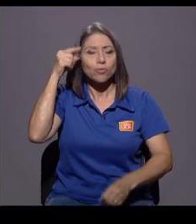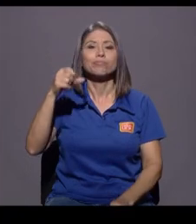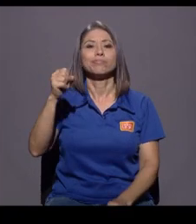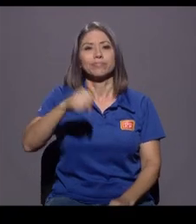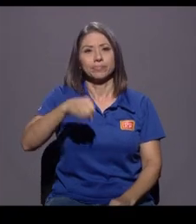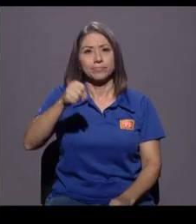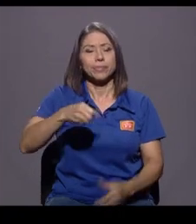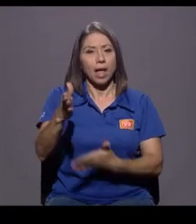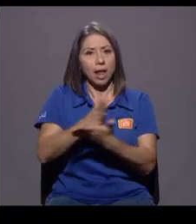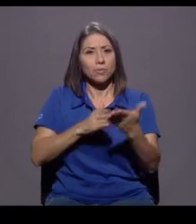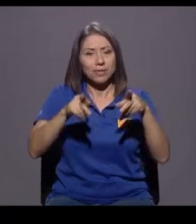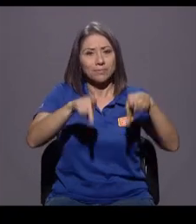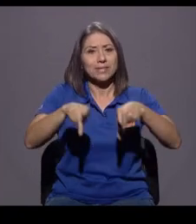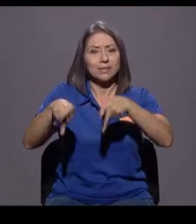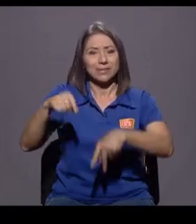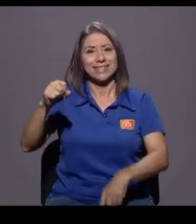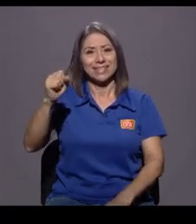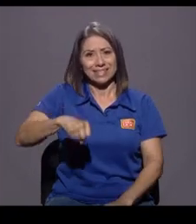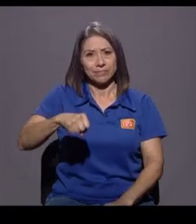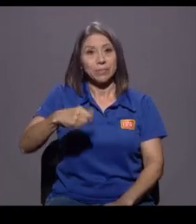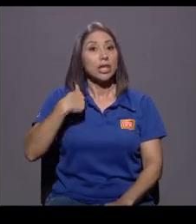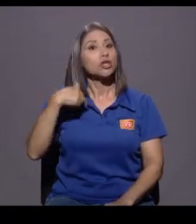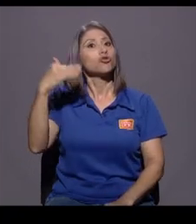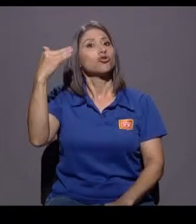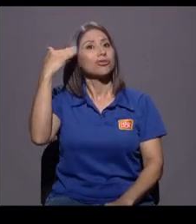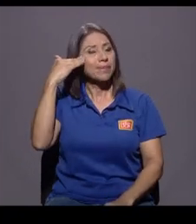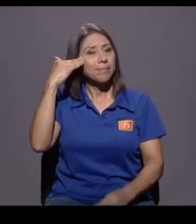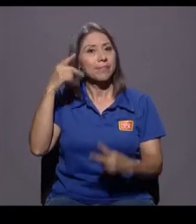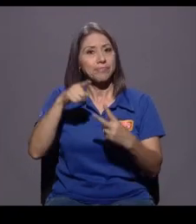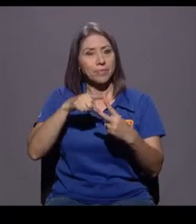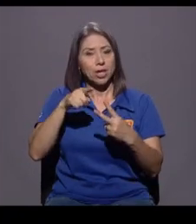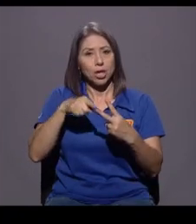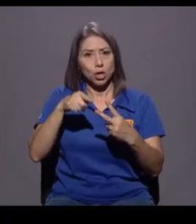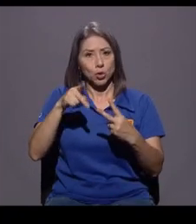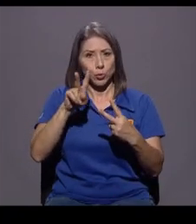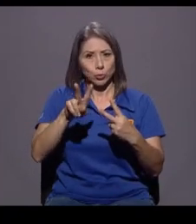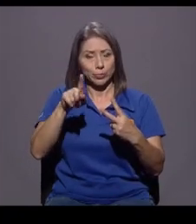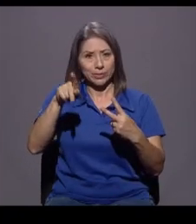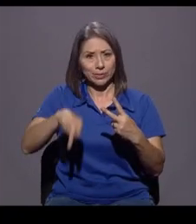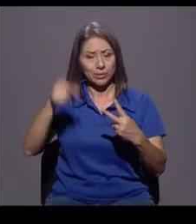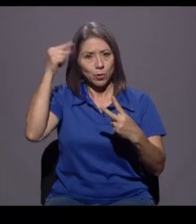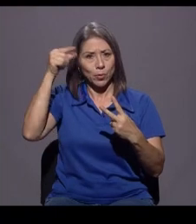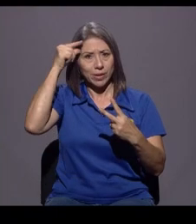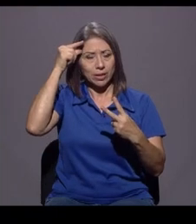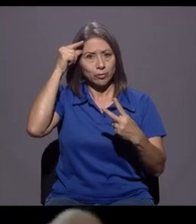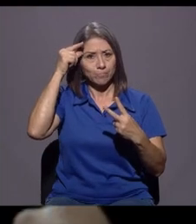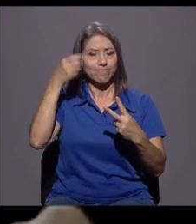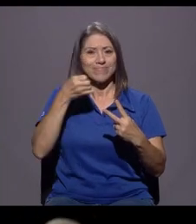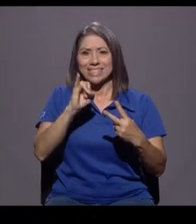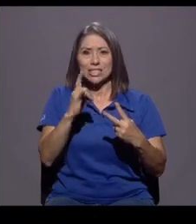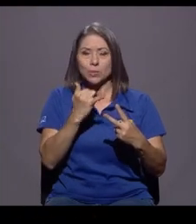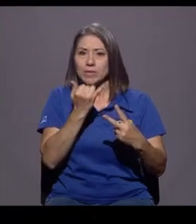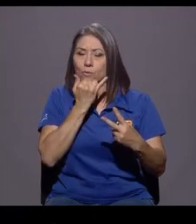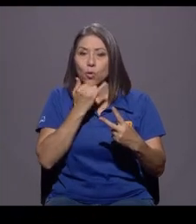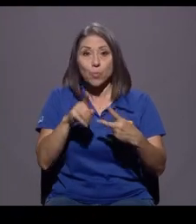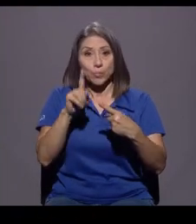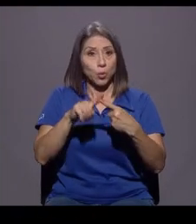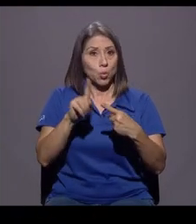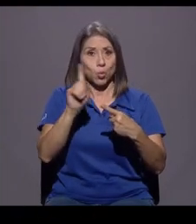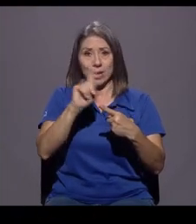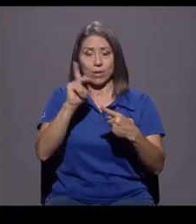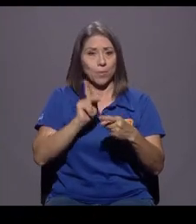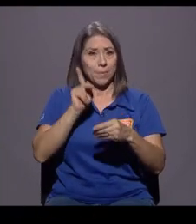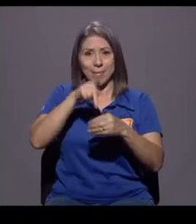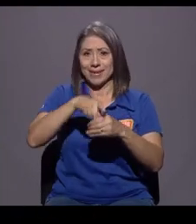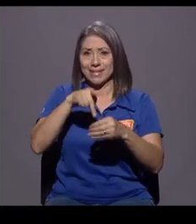Que yo sepa, en gobierno creo que dos, si no me equivoco. Una de ellas no participa